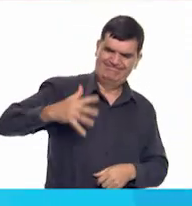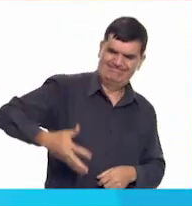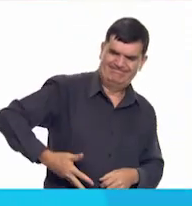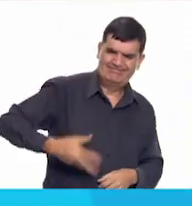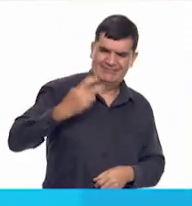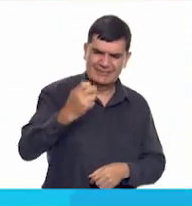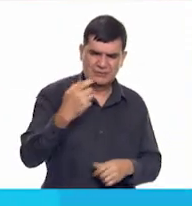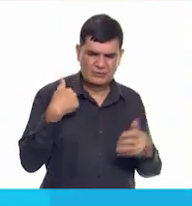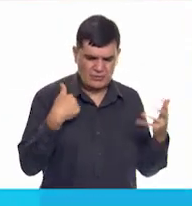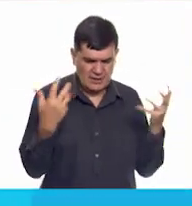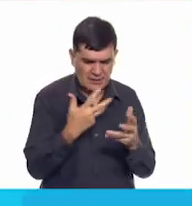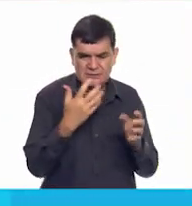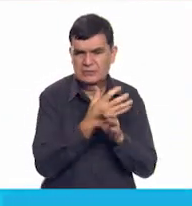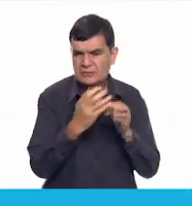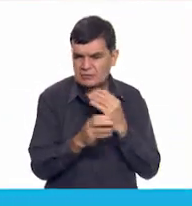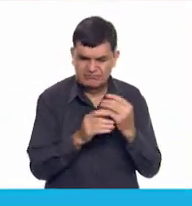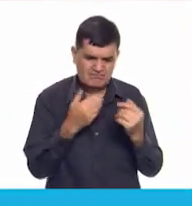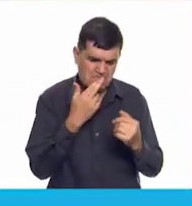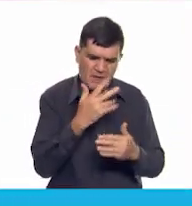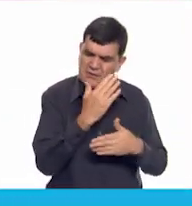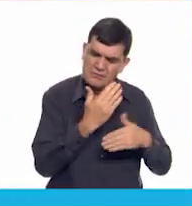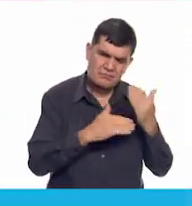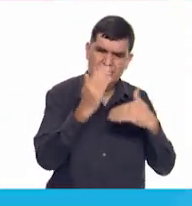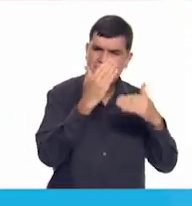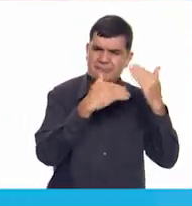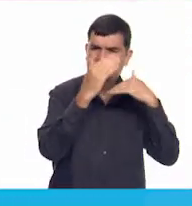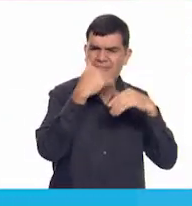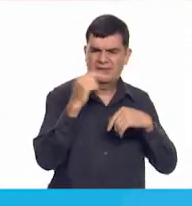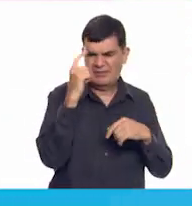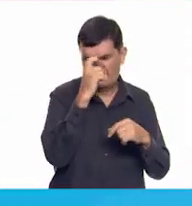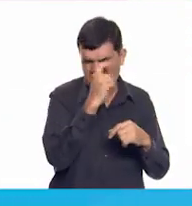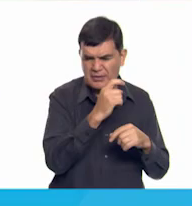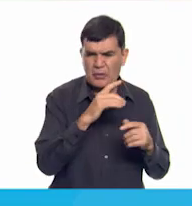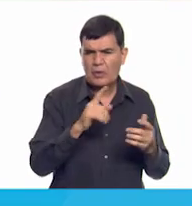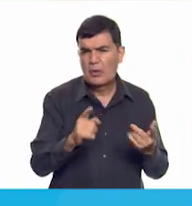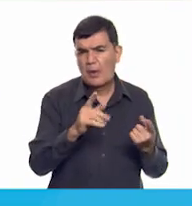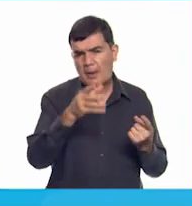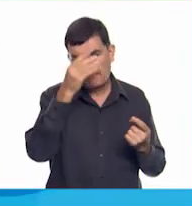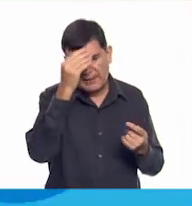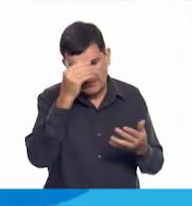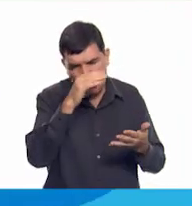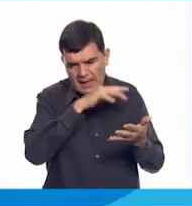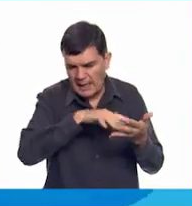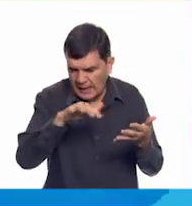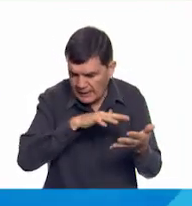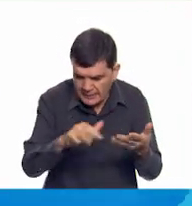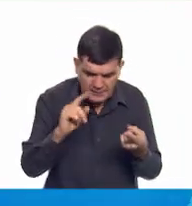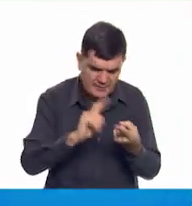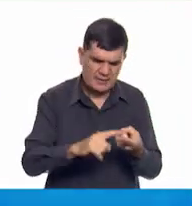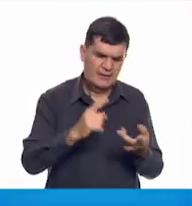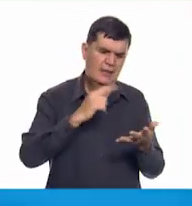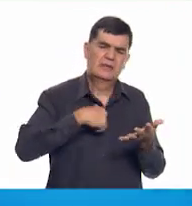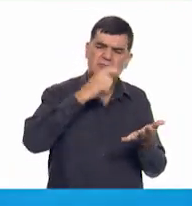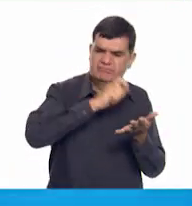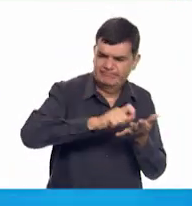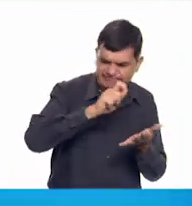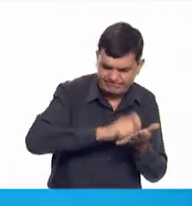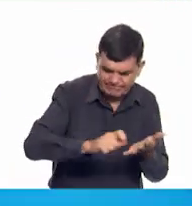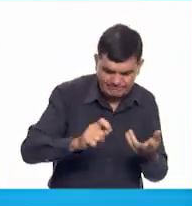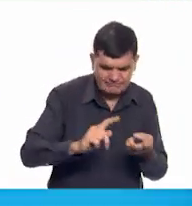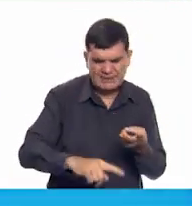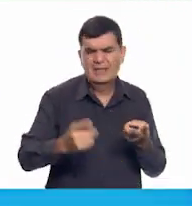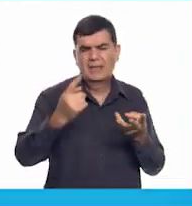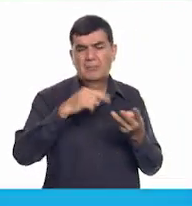para realizar las cosas que parecen difíciles como aprender a leer, a escribir